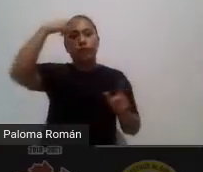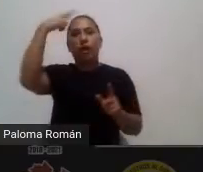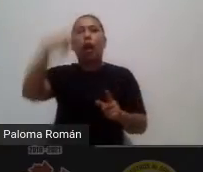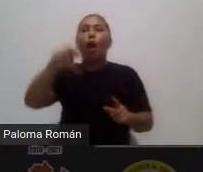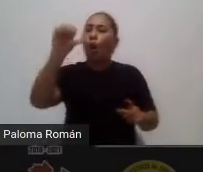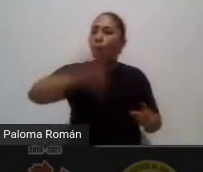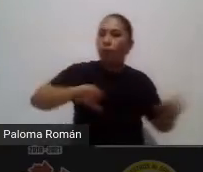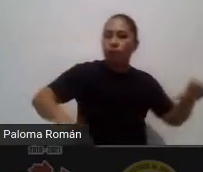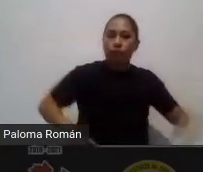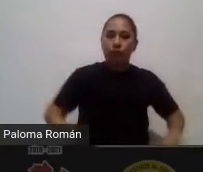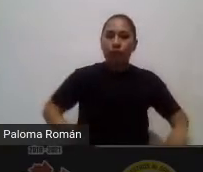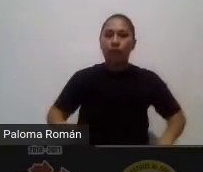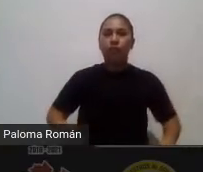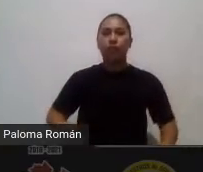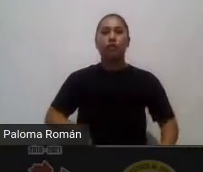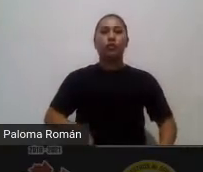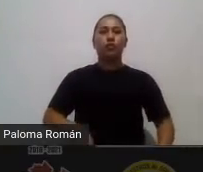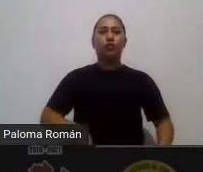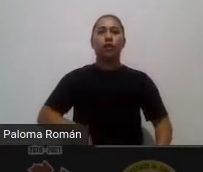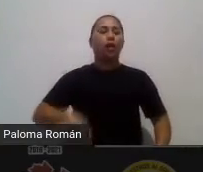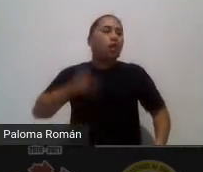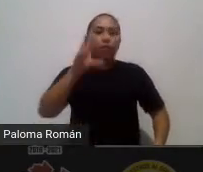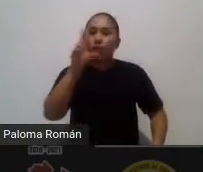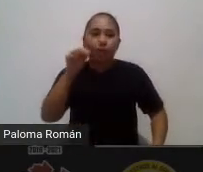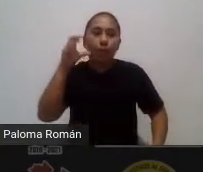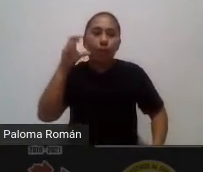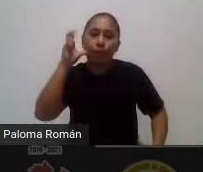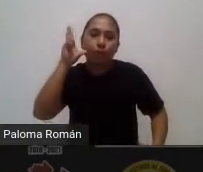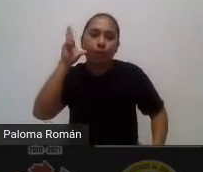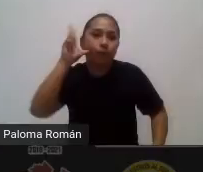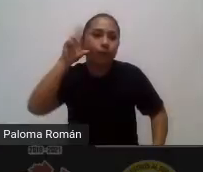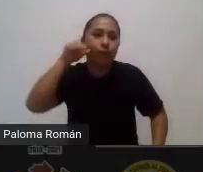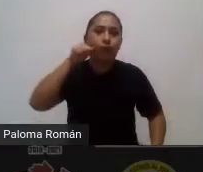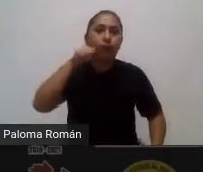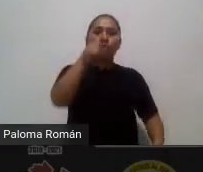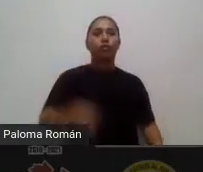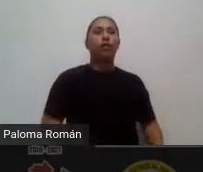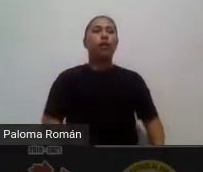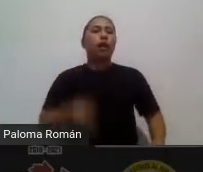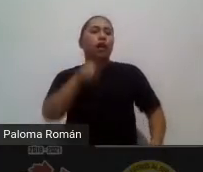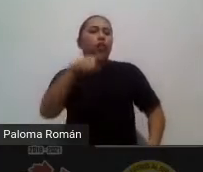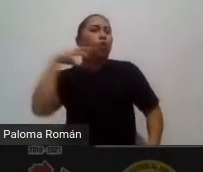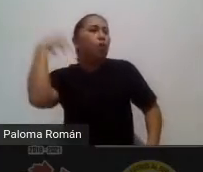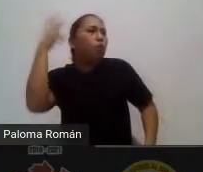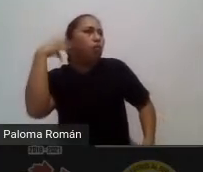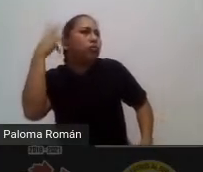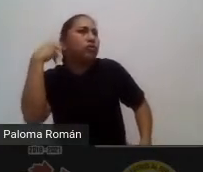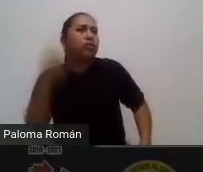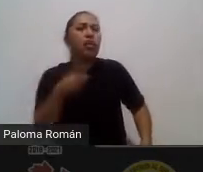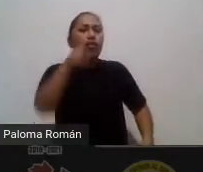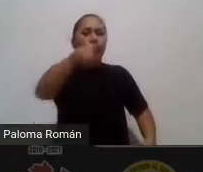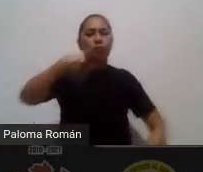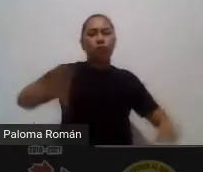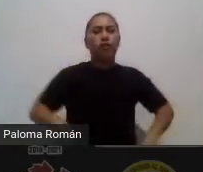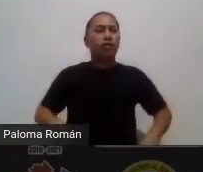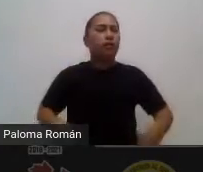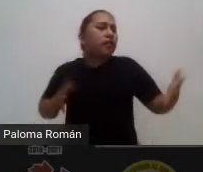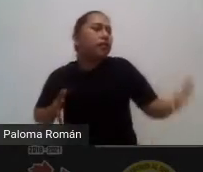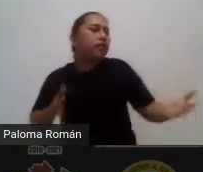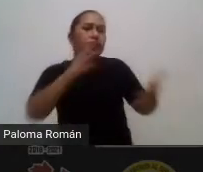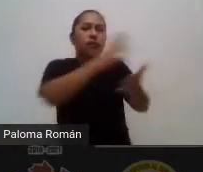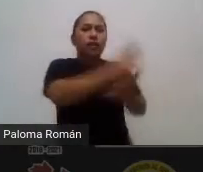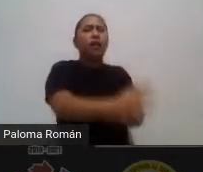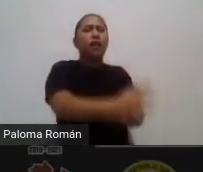oiga ya es hora del club y cuando le preguntaba a esas niñas oye porque tanta prisa por irte al famoso club es